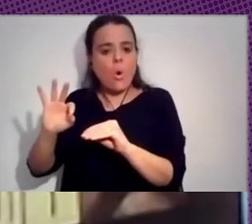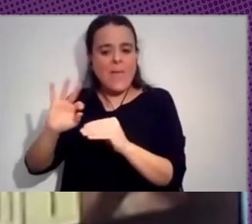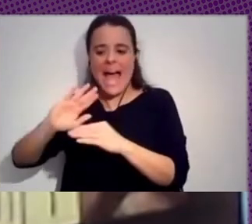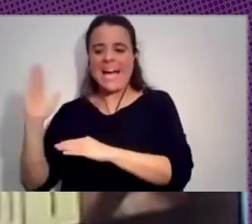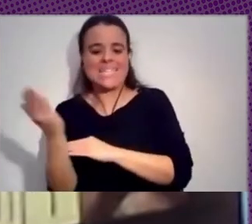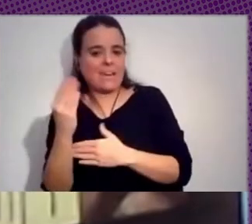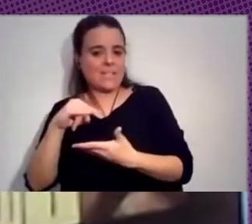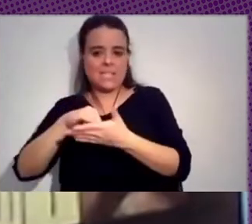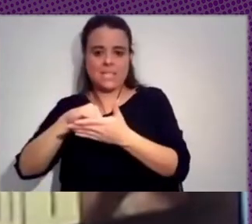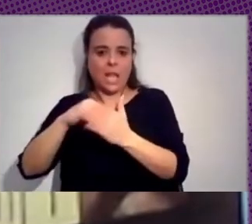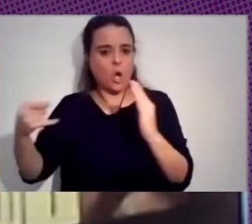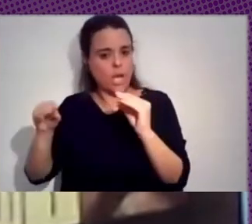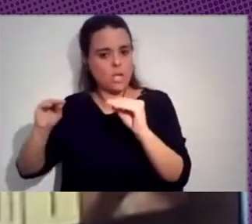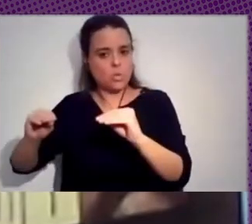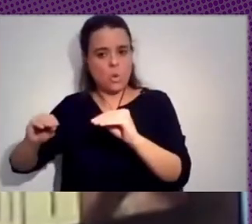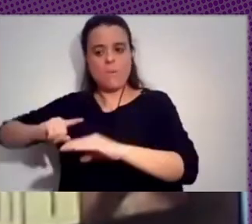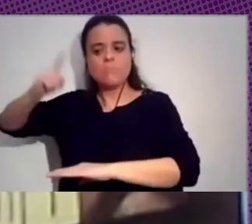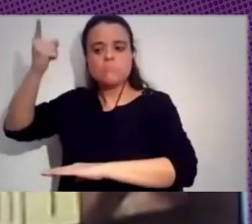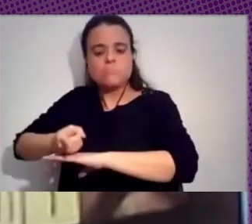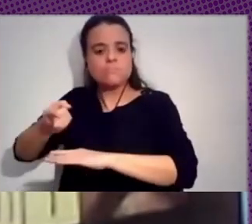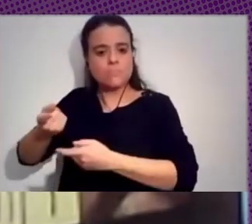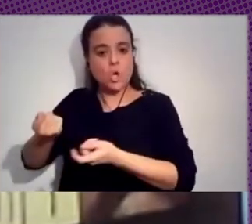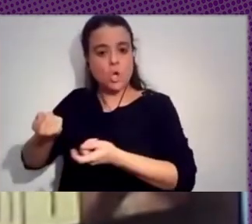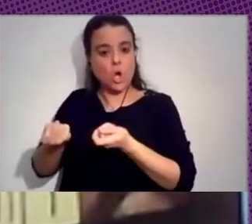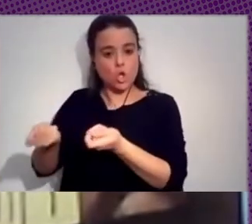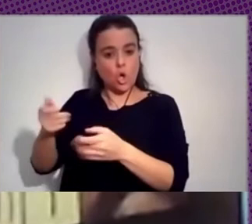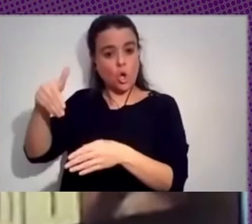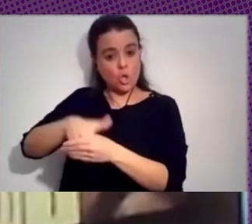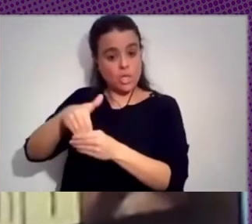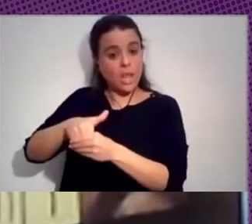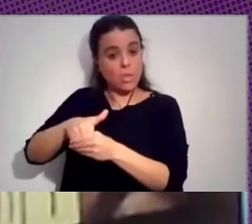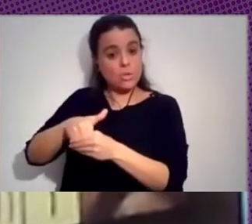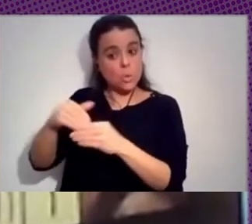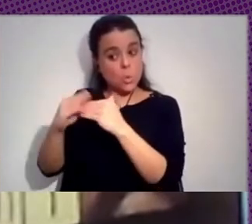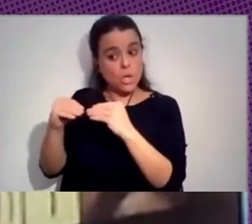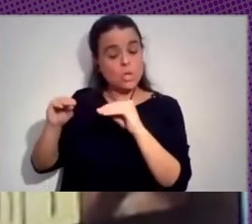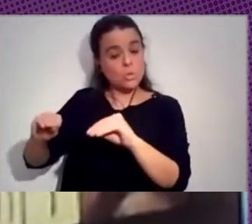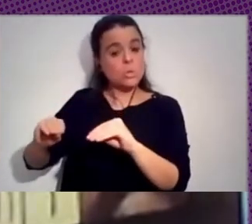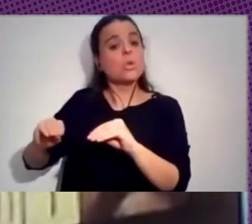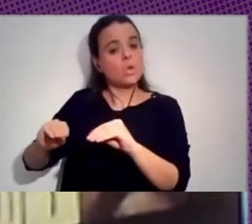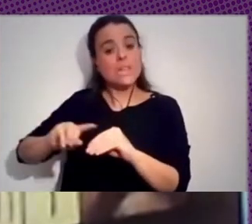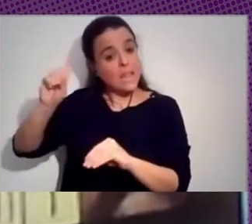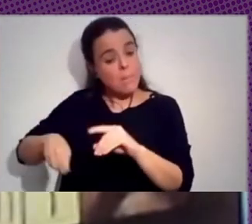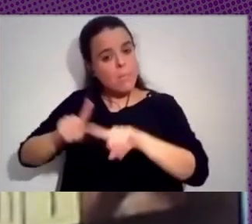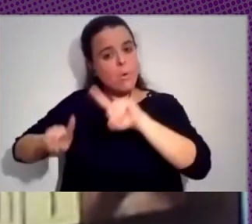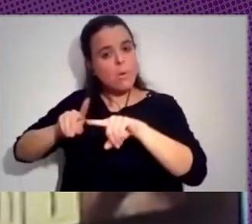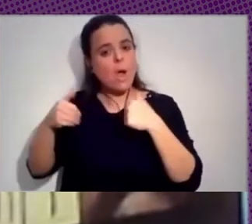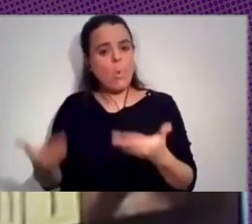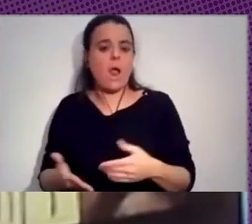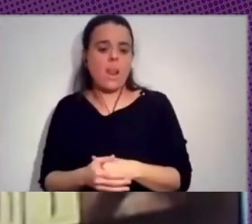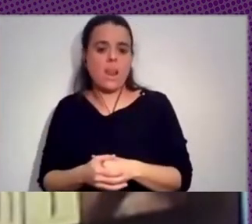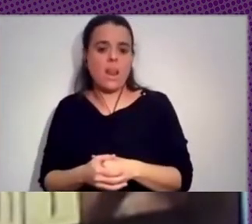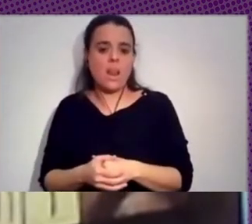algoritmos, el control, el monitoreo de los contenidos que publican sus usuarios, sino que el problema tiene una